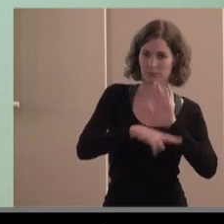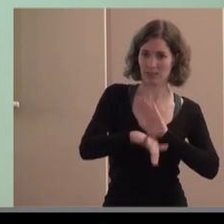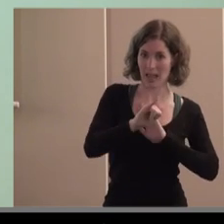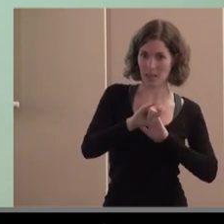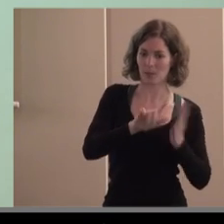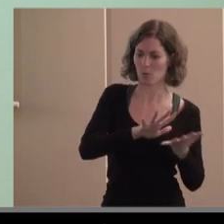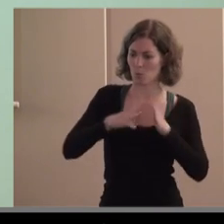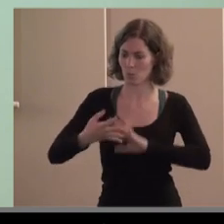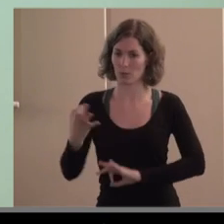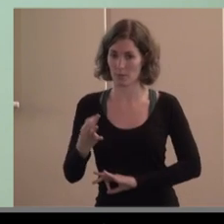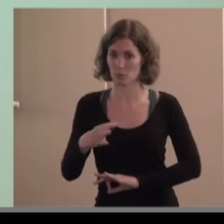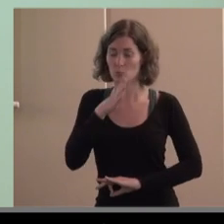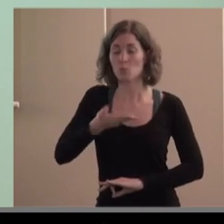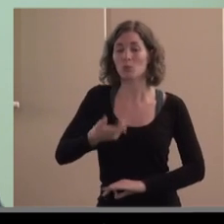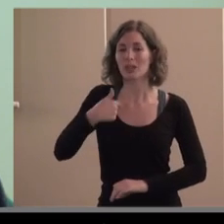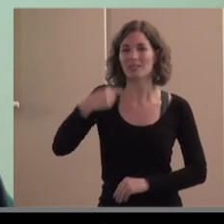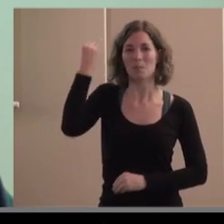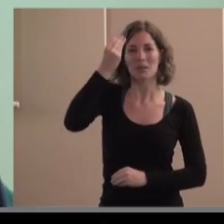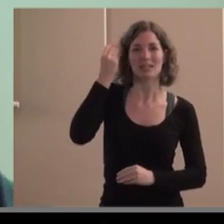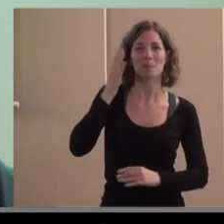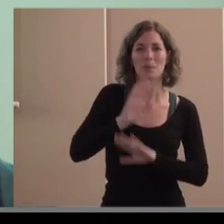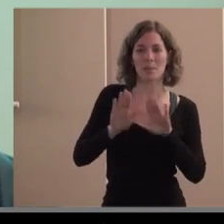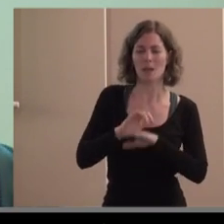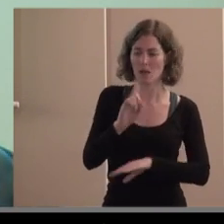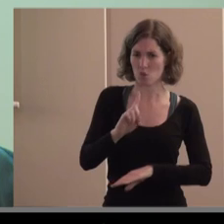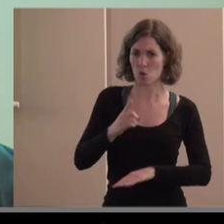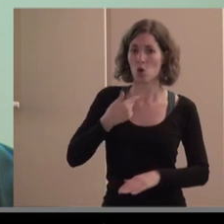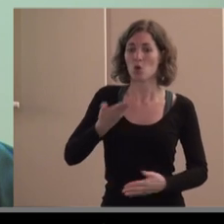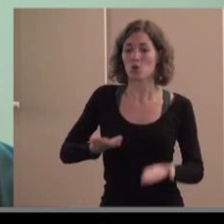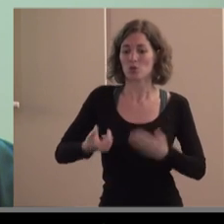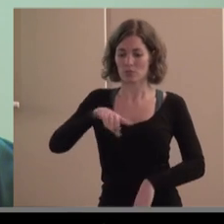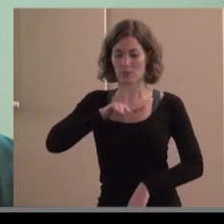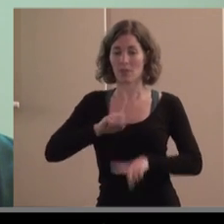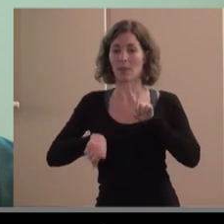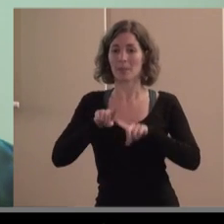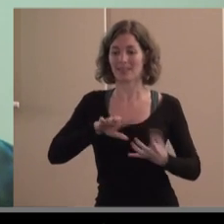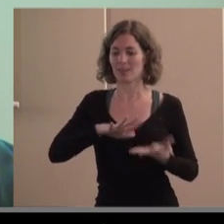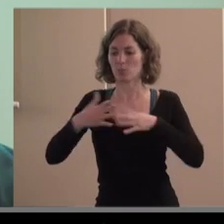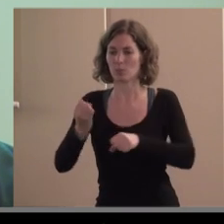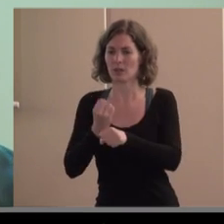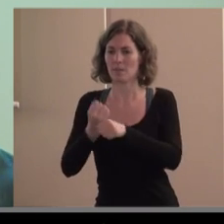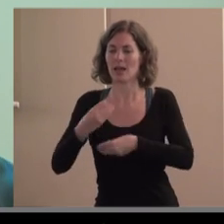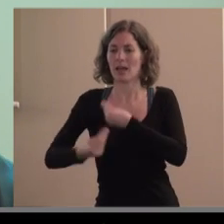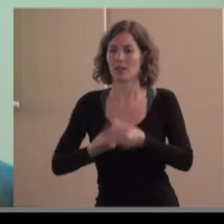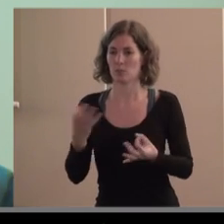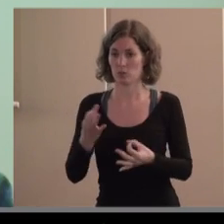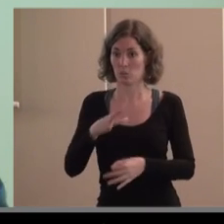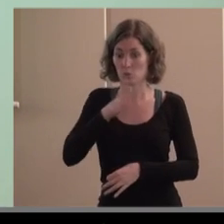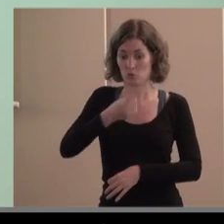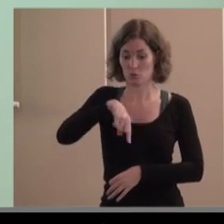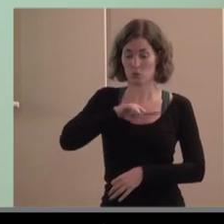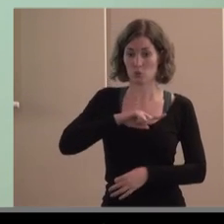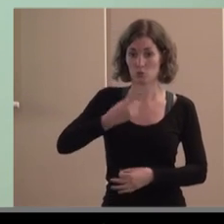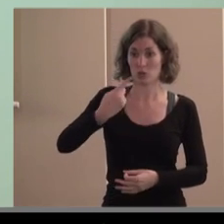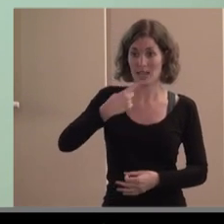mide por nuestras actuaciones y nuestros comportamientos y por lo tanto nosotros tenemos que ser responsables no solo porque partimos de esa base sino porque nuestros hechos y